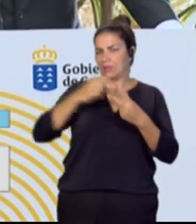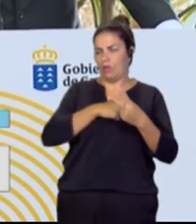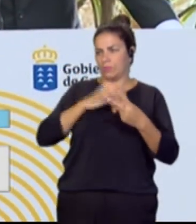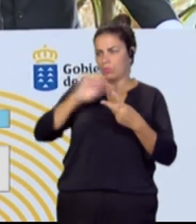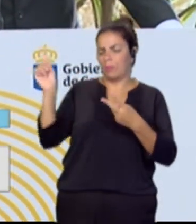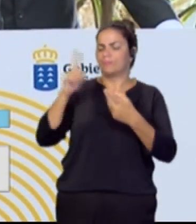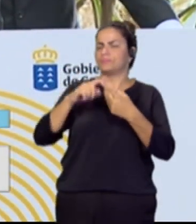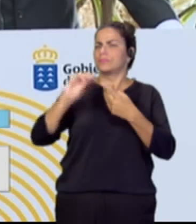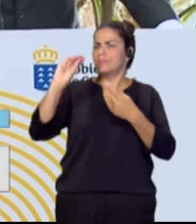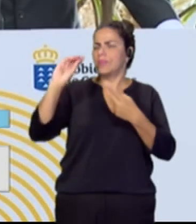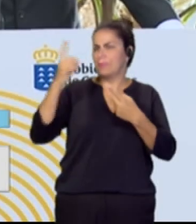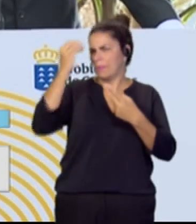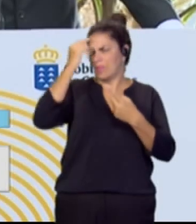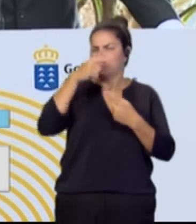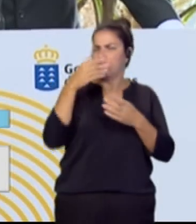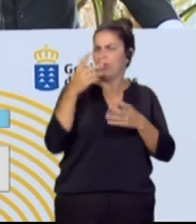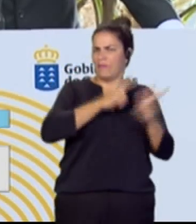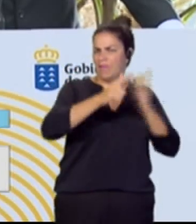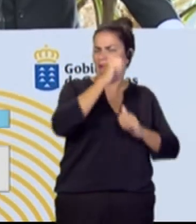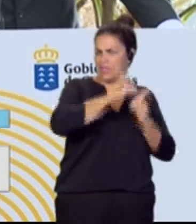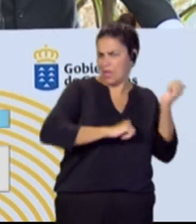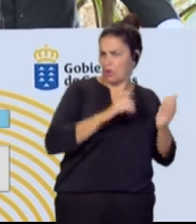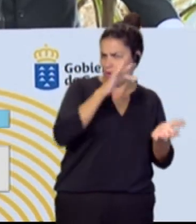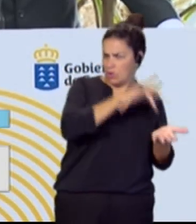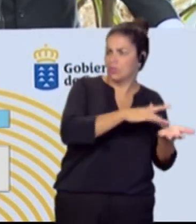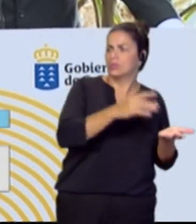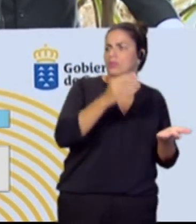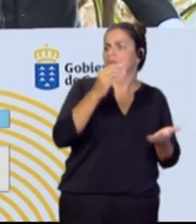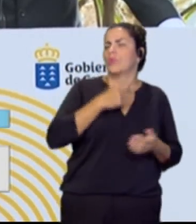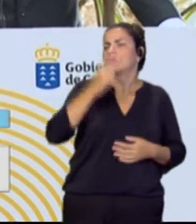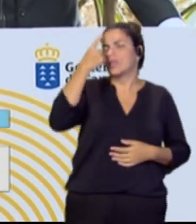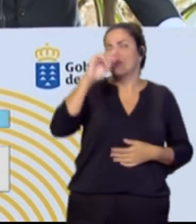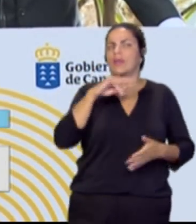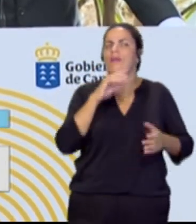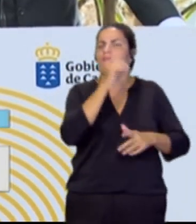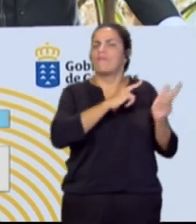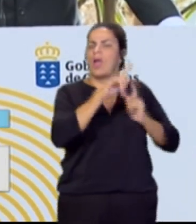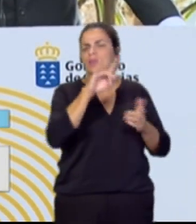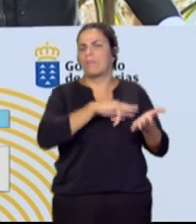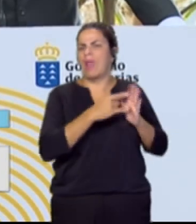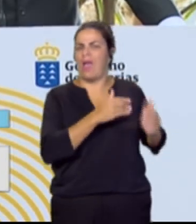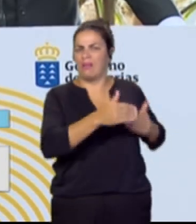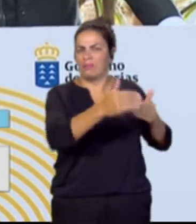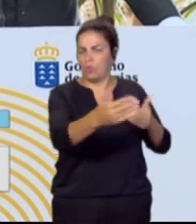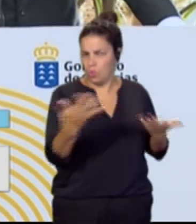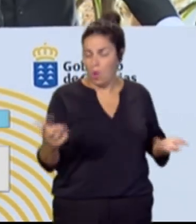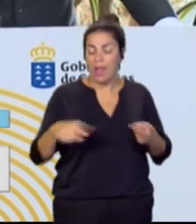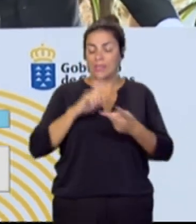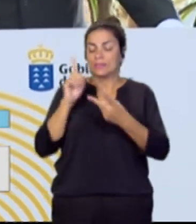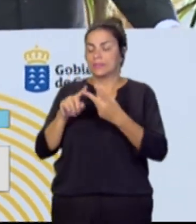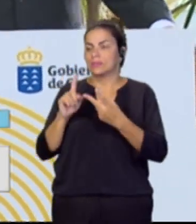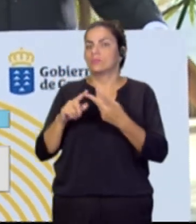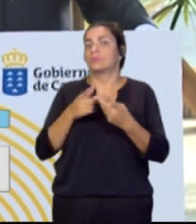creo que va a viajar a la isla del Hierro, me gustaría saber cuál es la planificación para ese viaje. Y la segunda, gustaría saber,